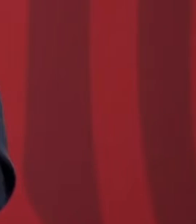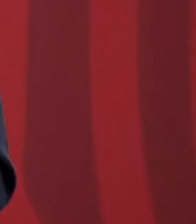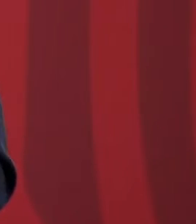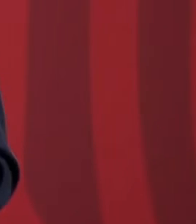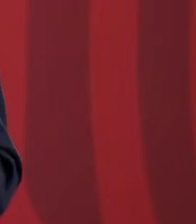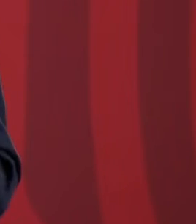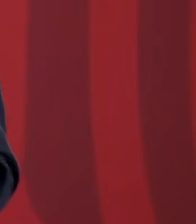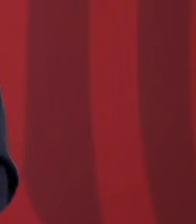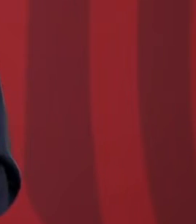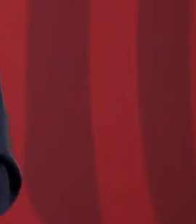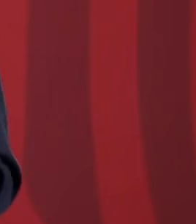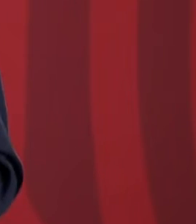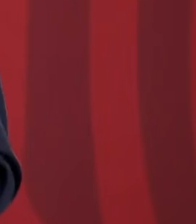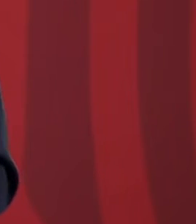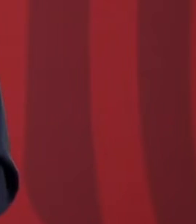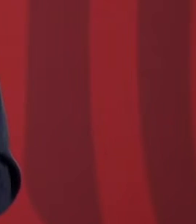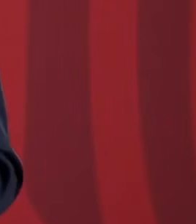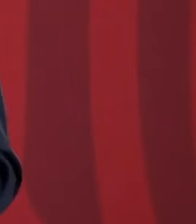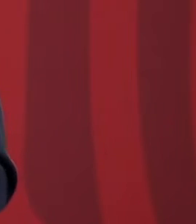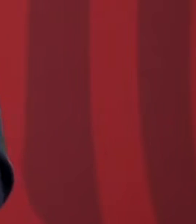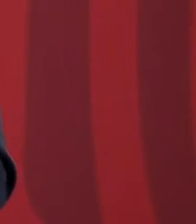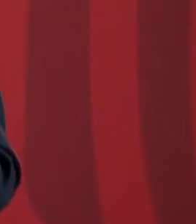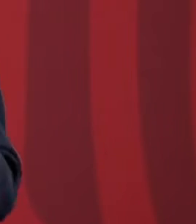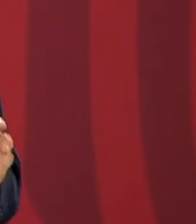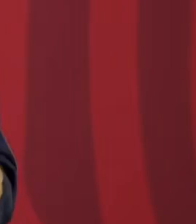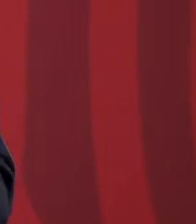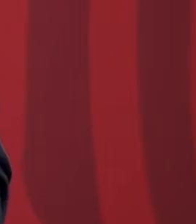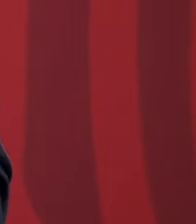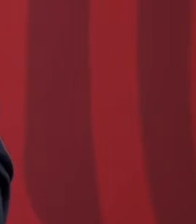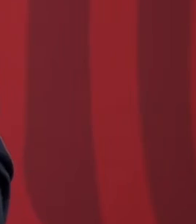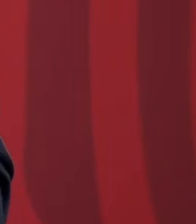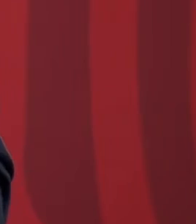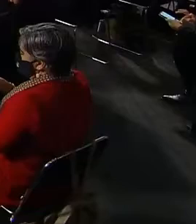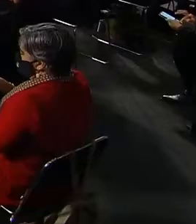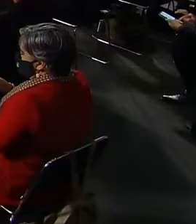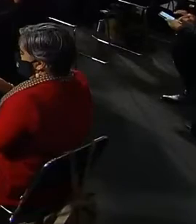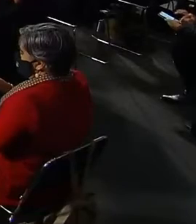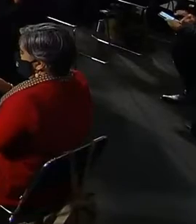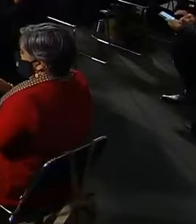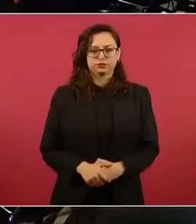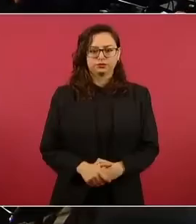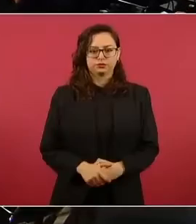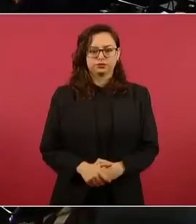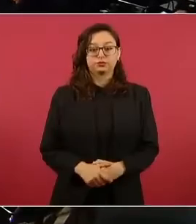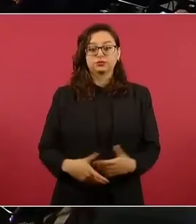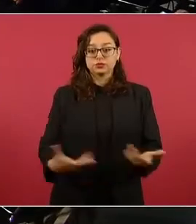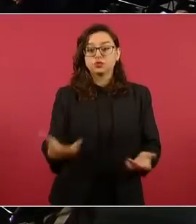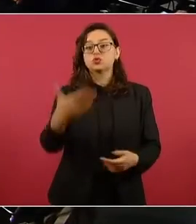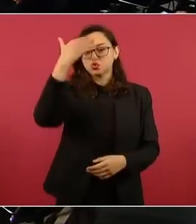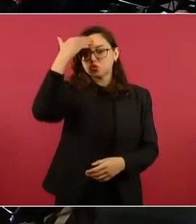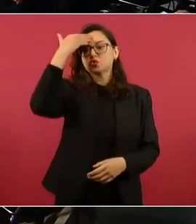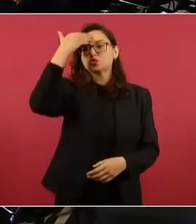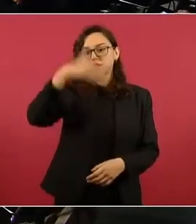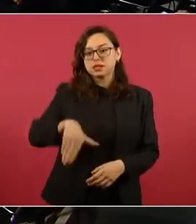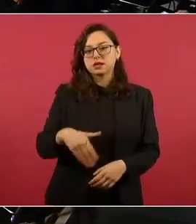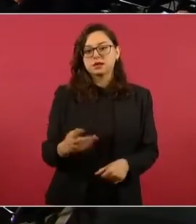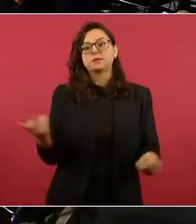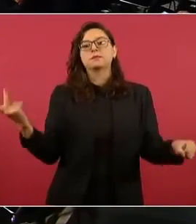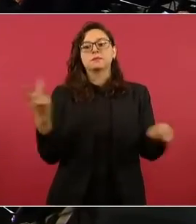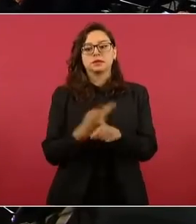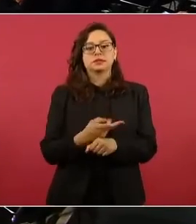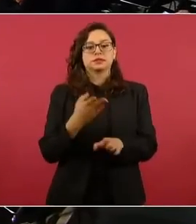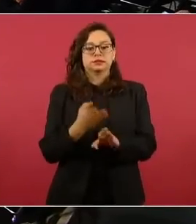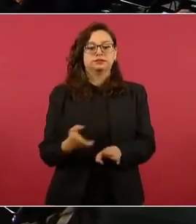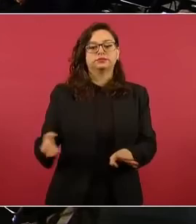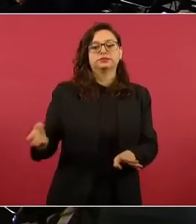es que durante el gobierno del presidente Peña se llegó a un acuerdo con legisladores del PAN